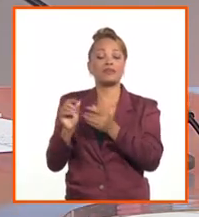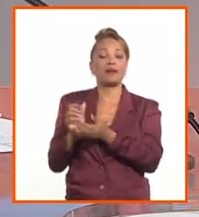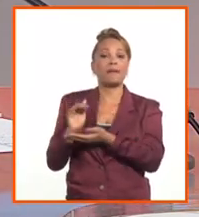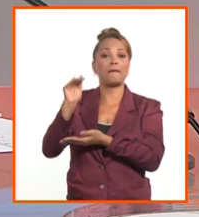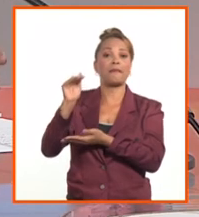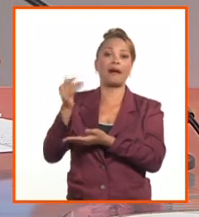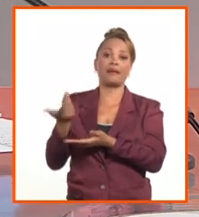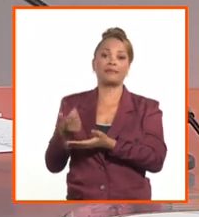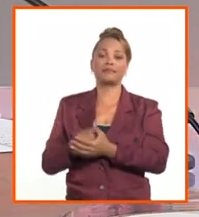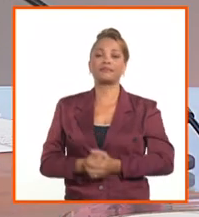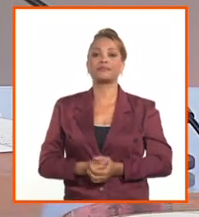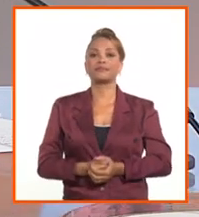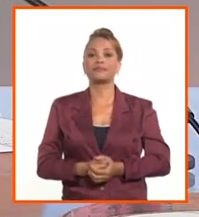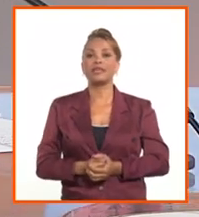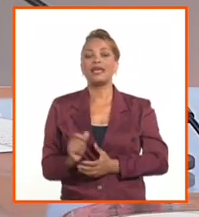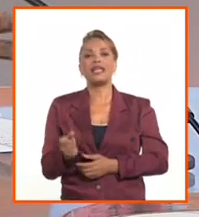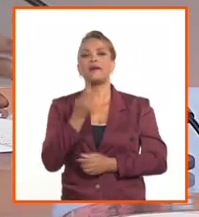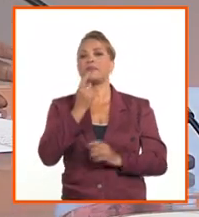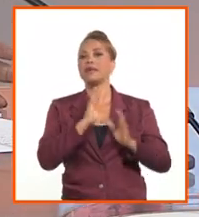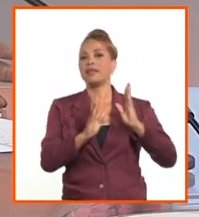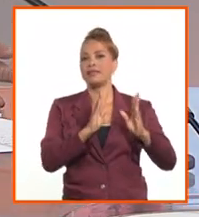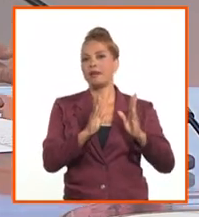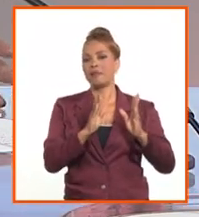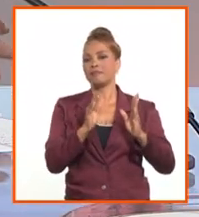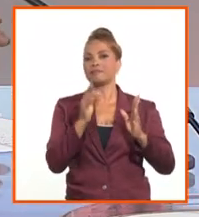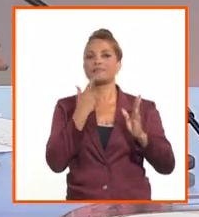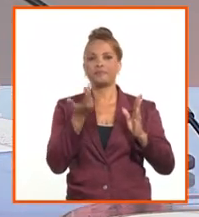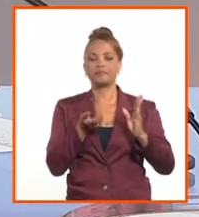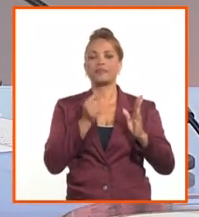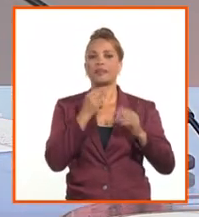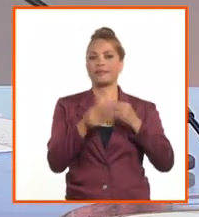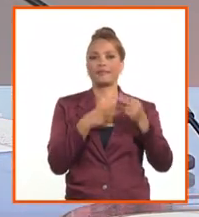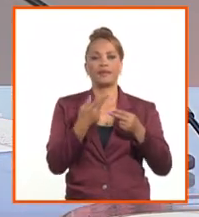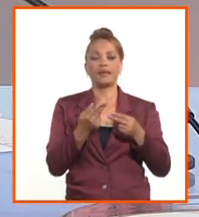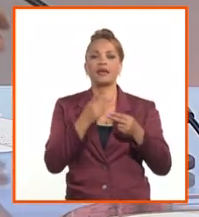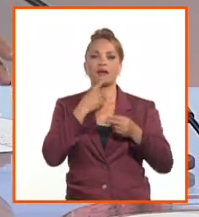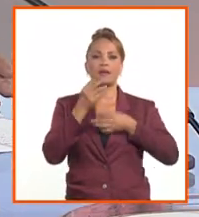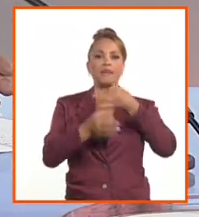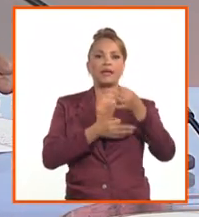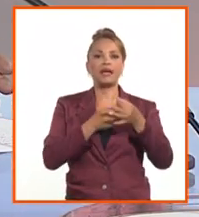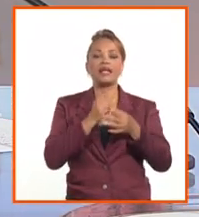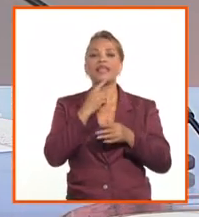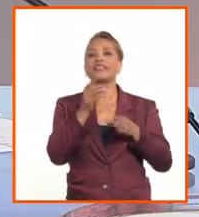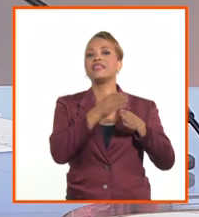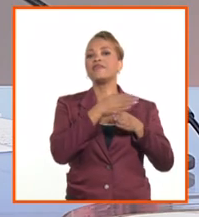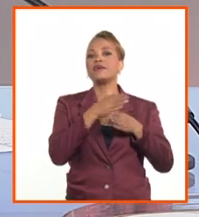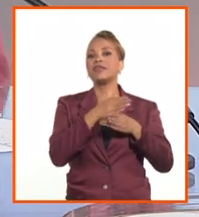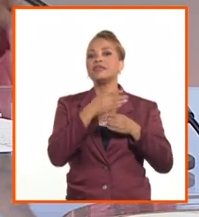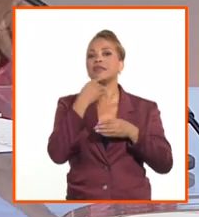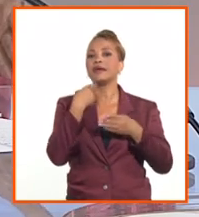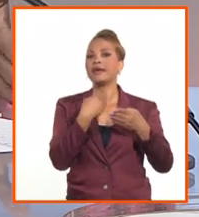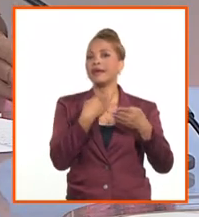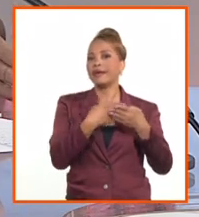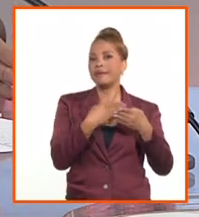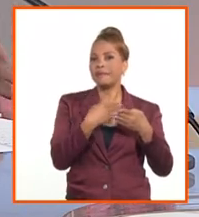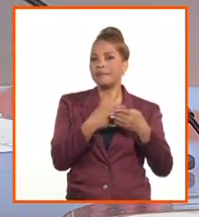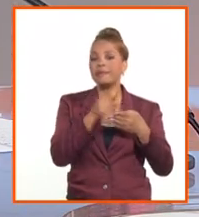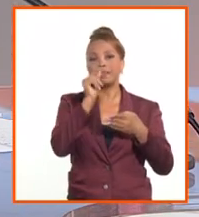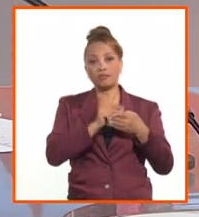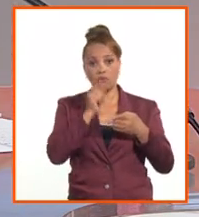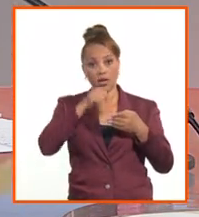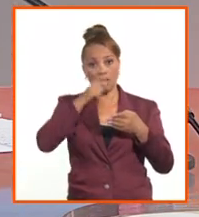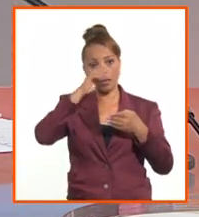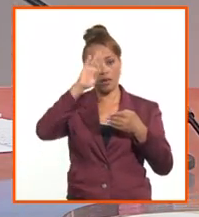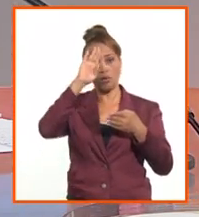en esta primera etapa van a participar, como ya se dijo, los diferentes actores, principalmente las personas naturales.